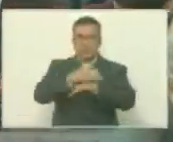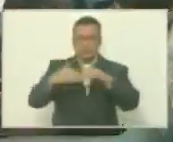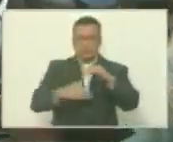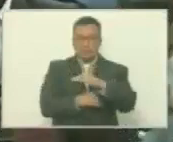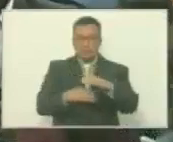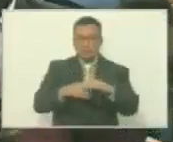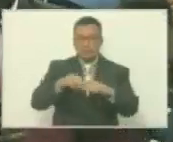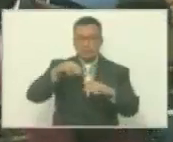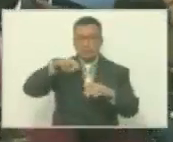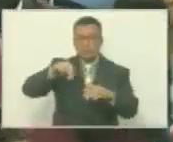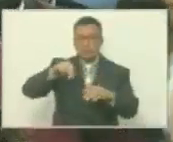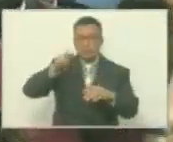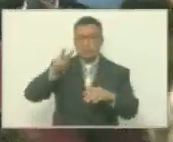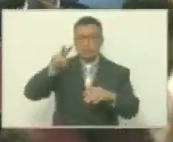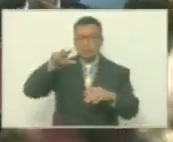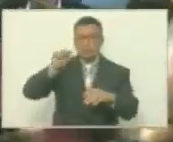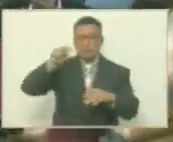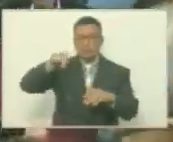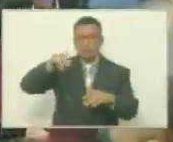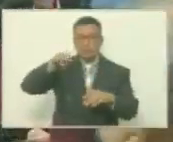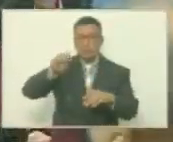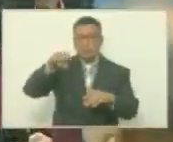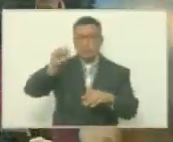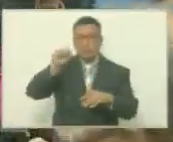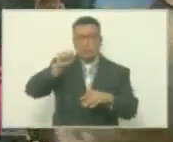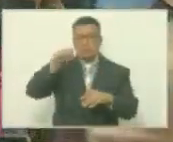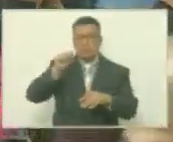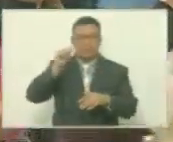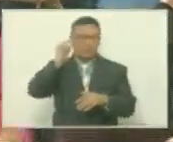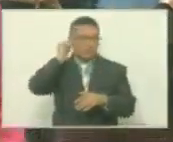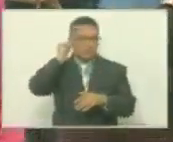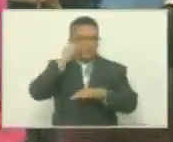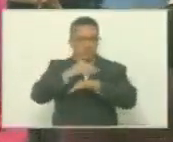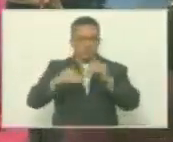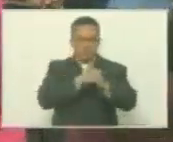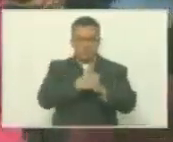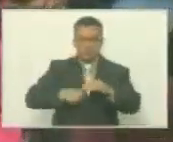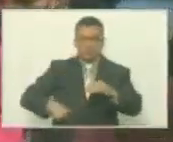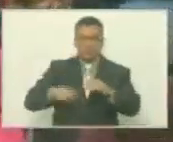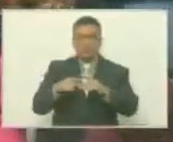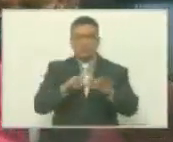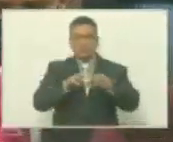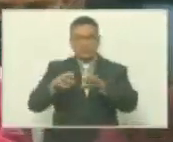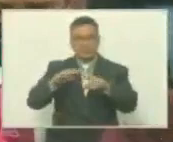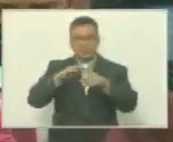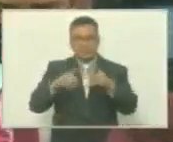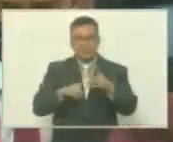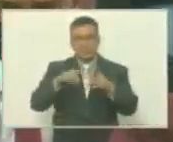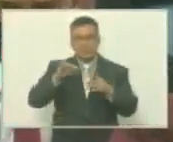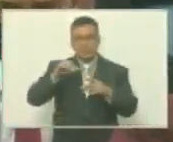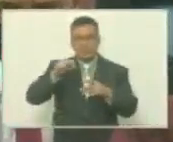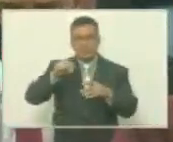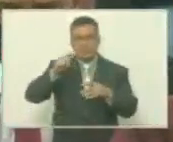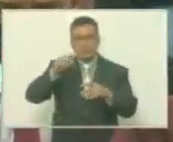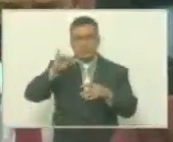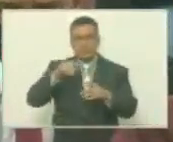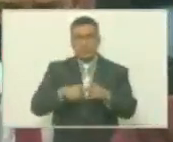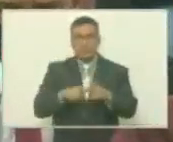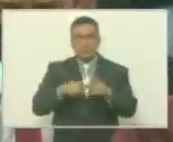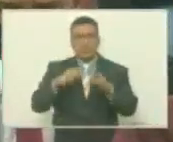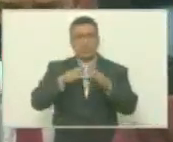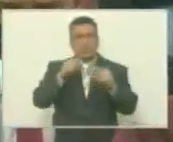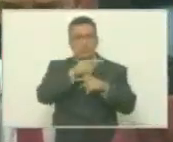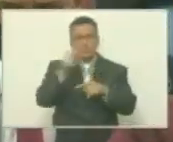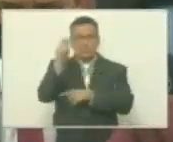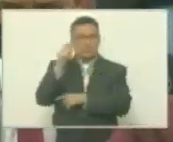Vanessa Montero, a nuestra subsecretaria Inti Hinojosa. A todas